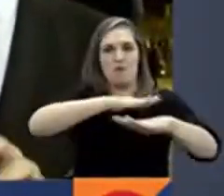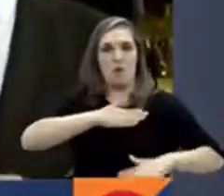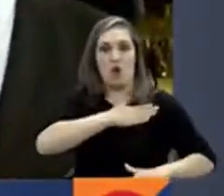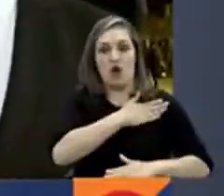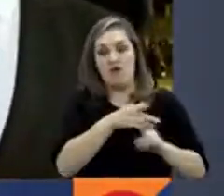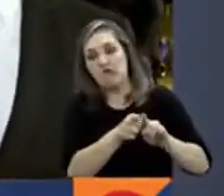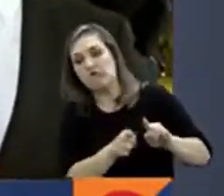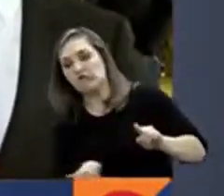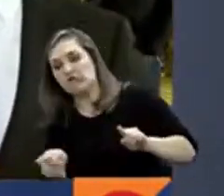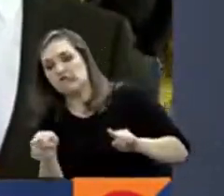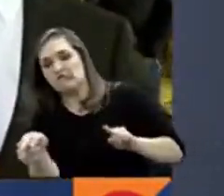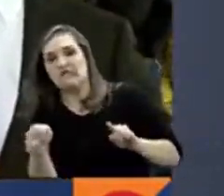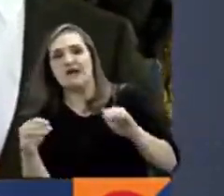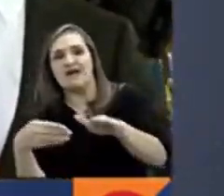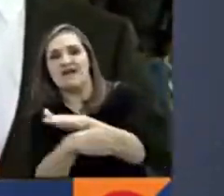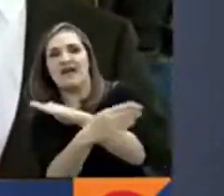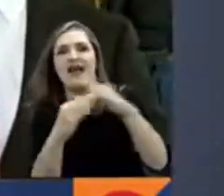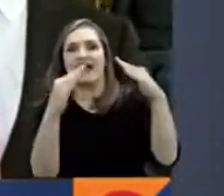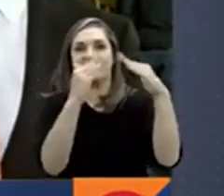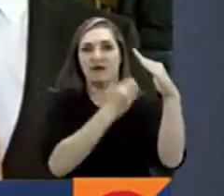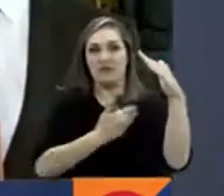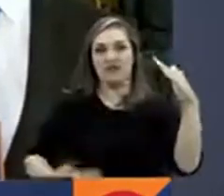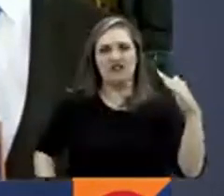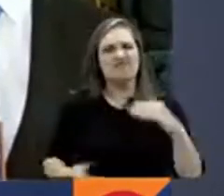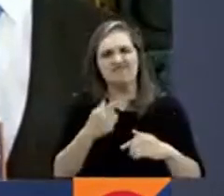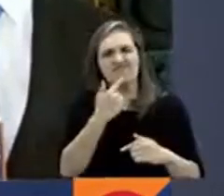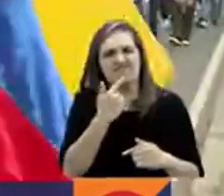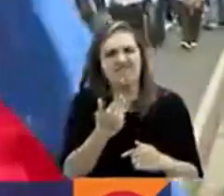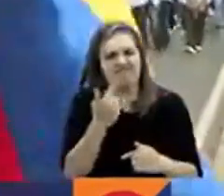que ocurrió durante la jornada de manifestaciones en la ciudad de Bogotá.